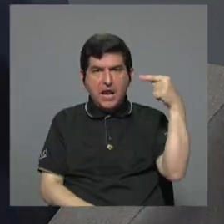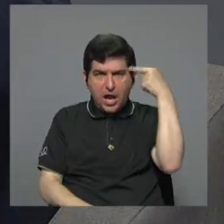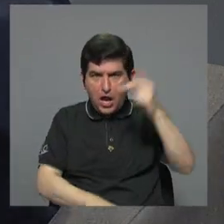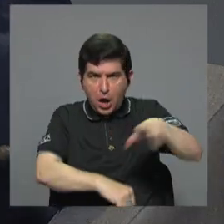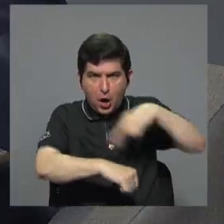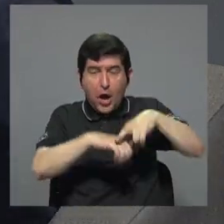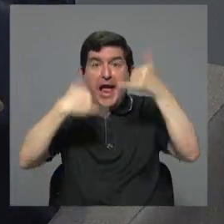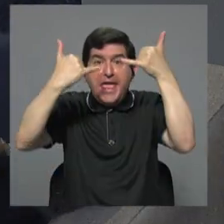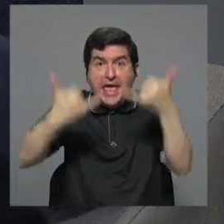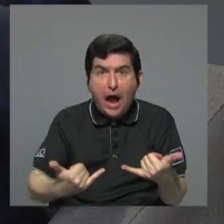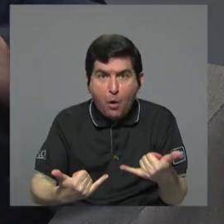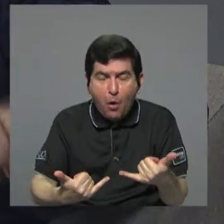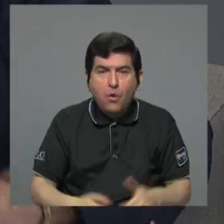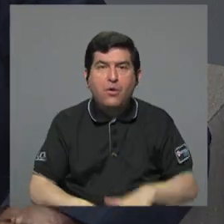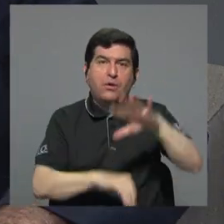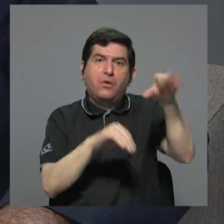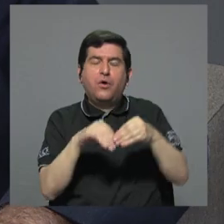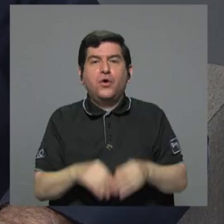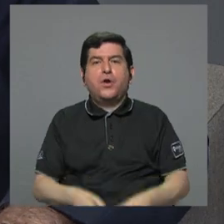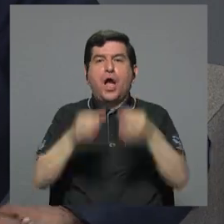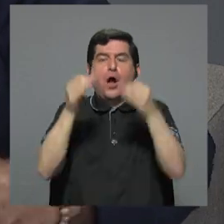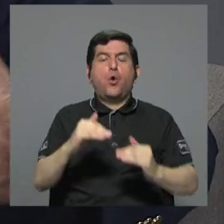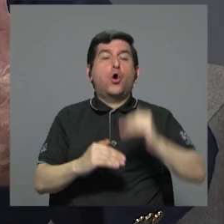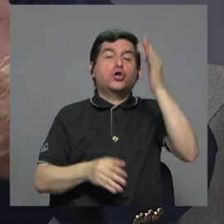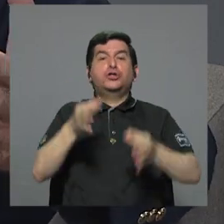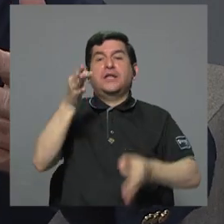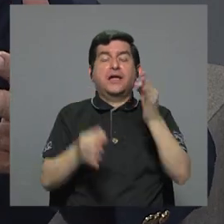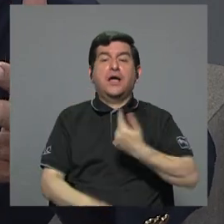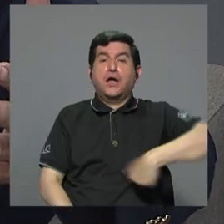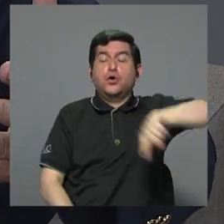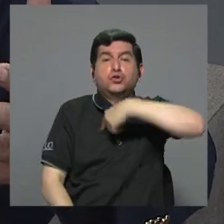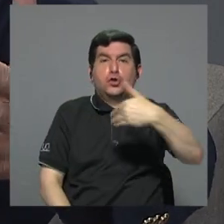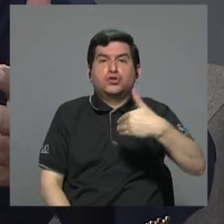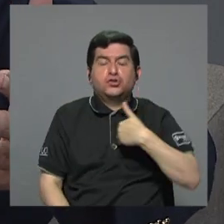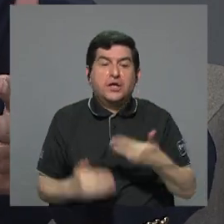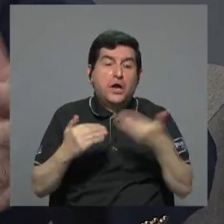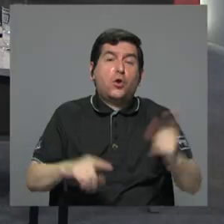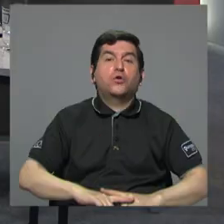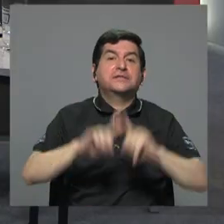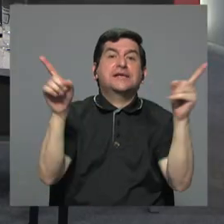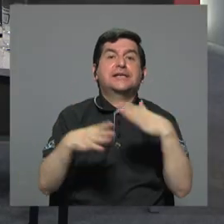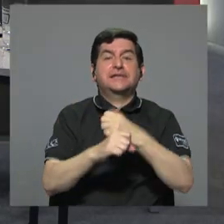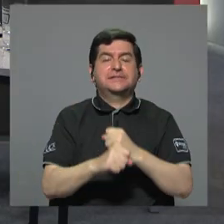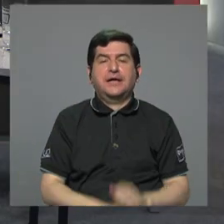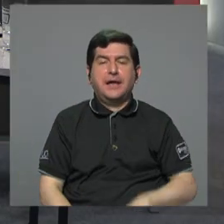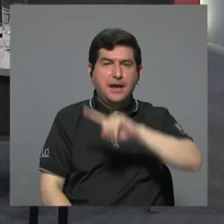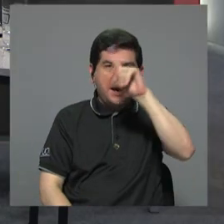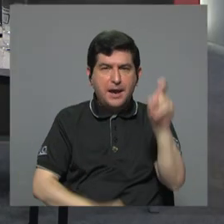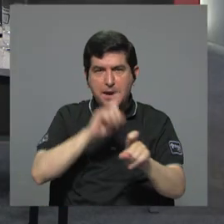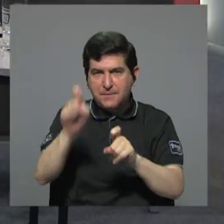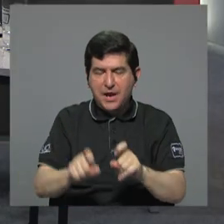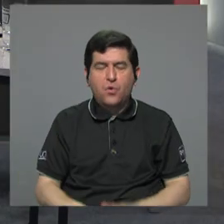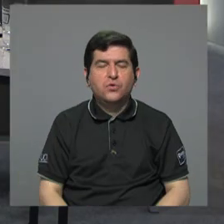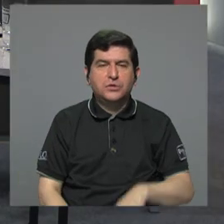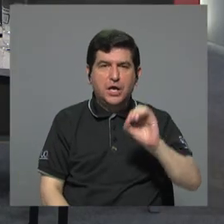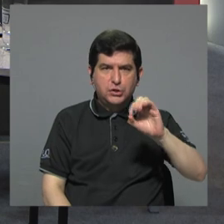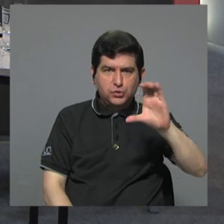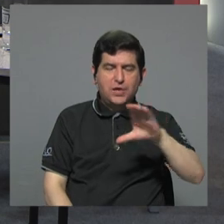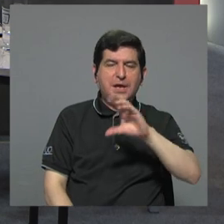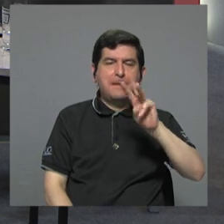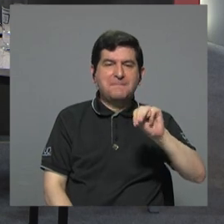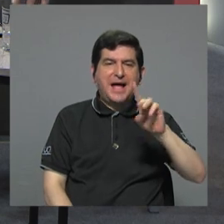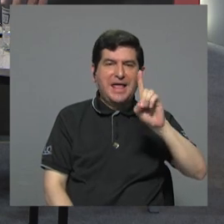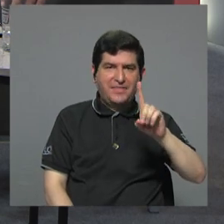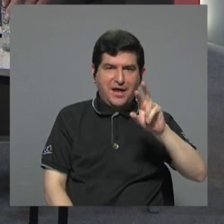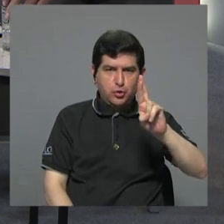República, y ahora se les suma hasta la Corte Suprema de Justicia, nosotros tenemos que hacer cosas diferentes. Hay preguntas, Oscar Campos, y hay preguntas, doña María del